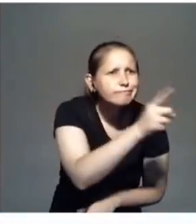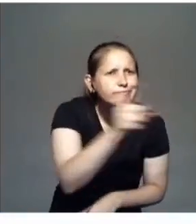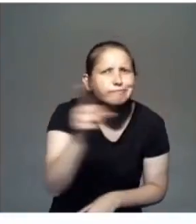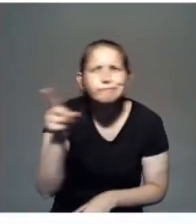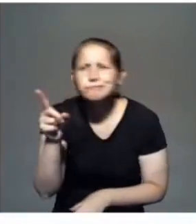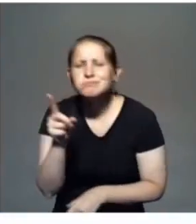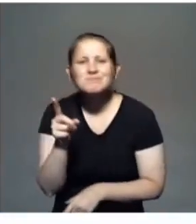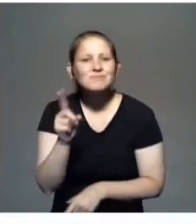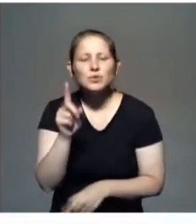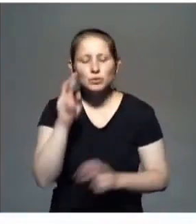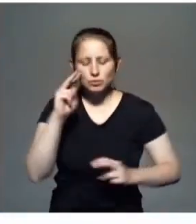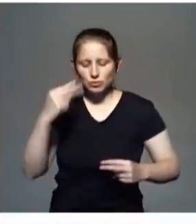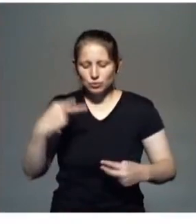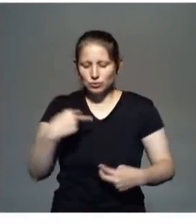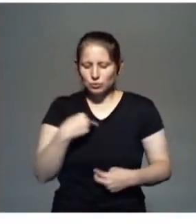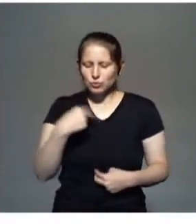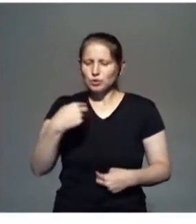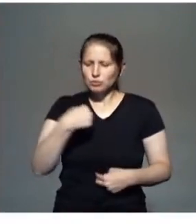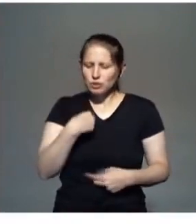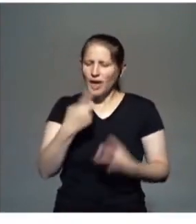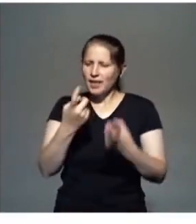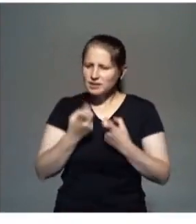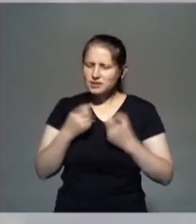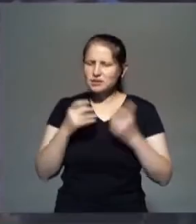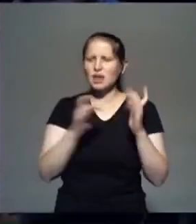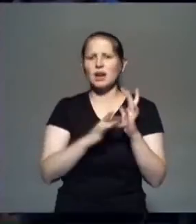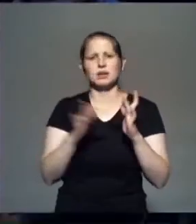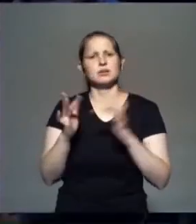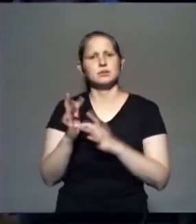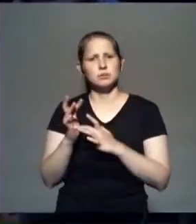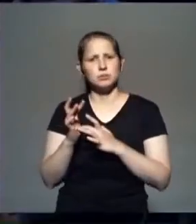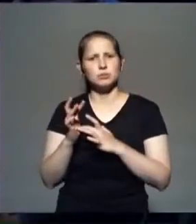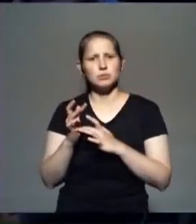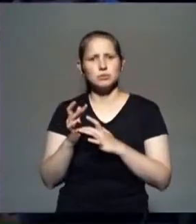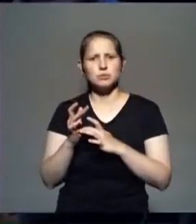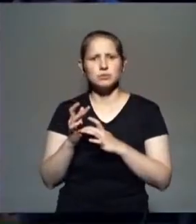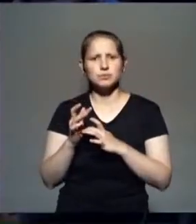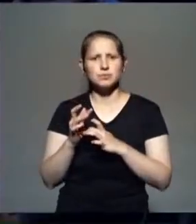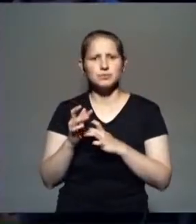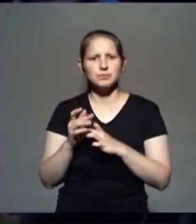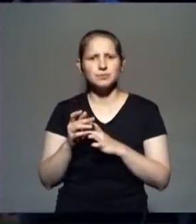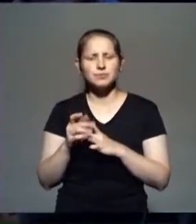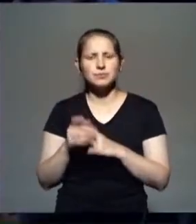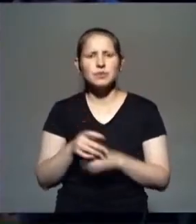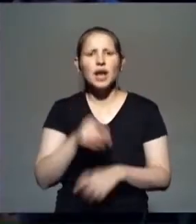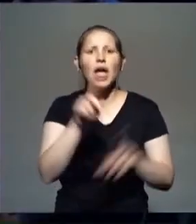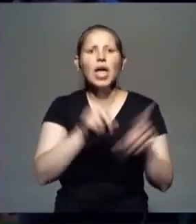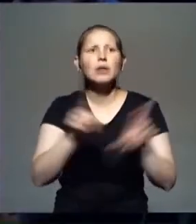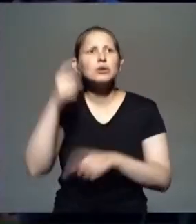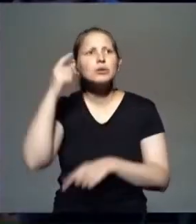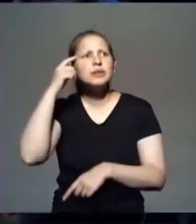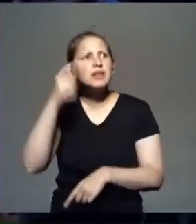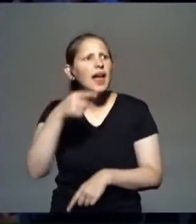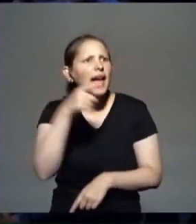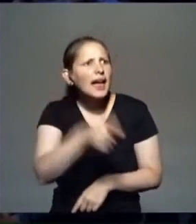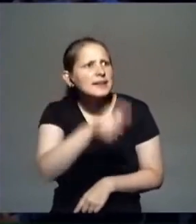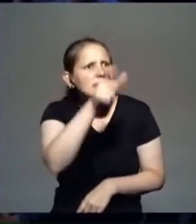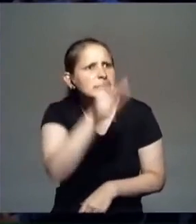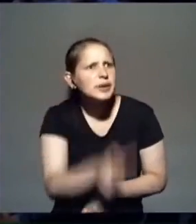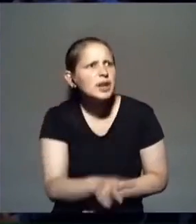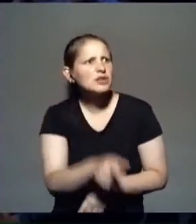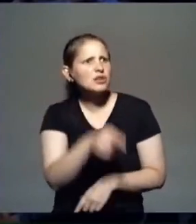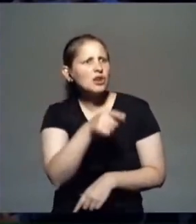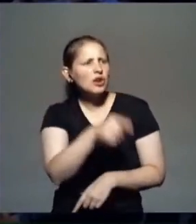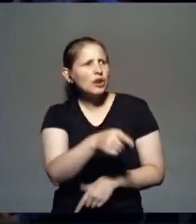Todos necesitamos a Jesús. Algunos dicen, pero mirá, fijate, me lo encontré en la iglesia. Y ese que me hablaba a la iglesia.